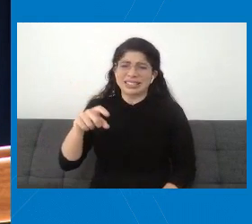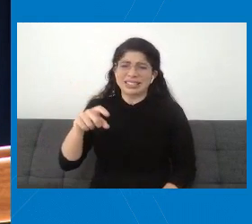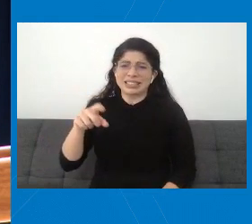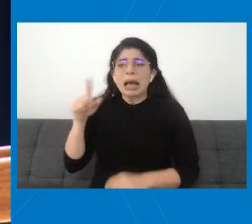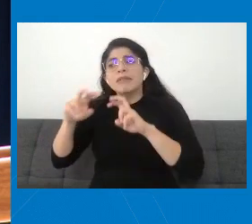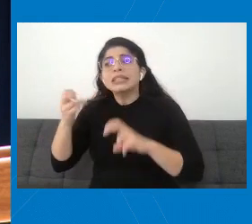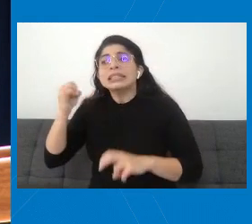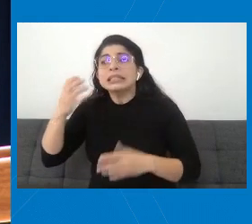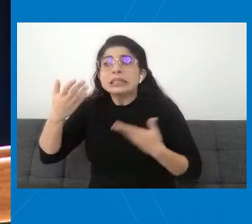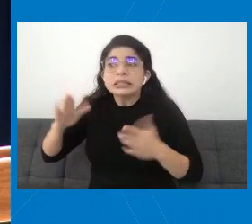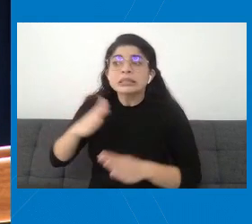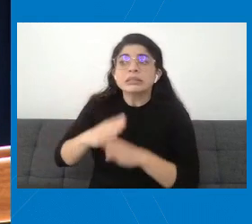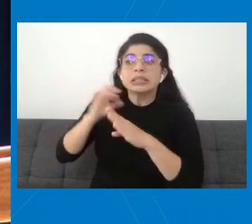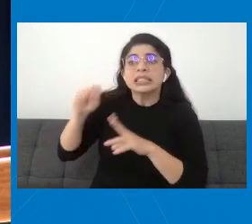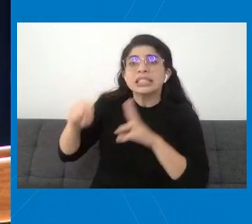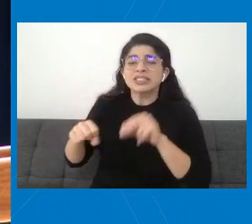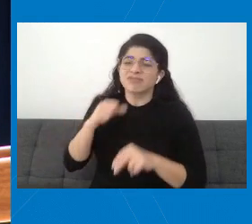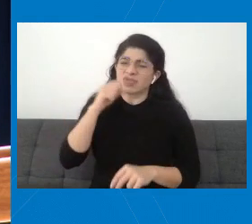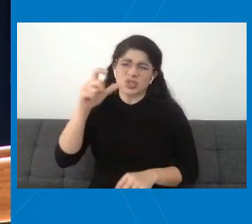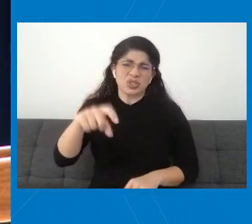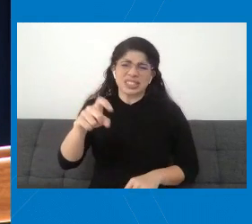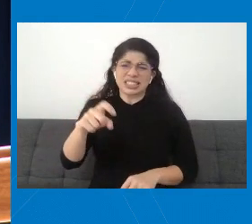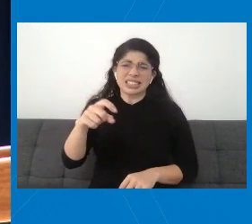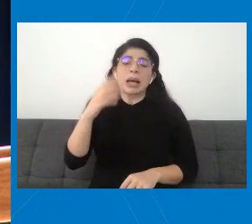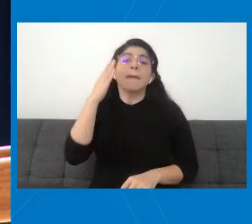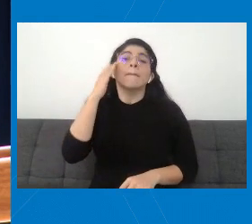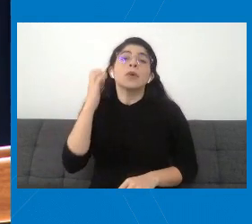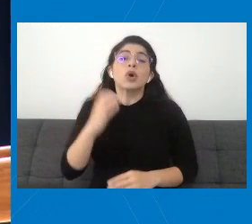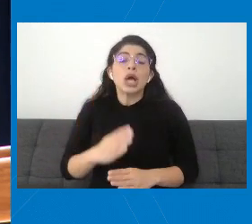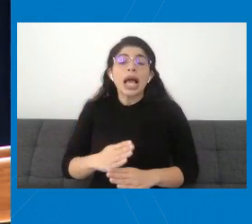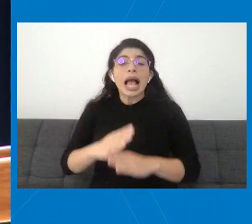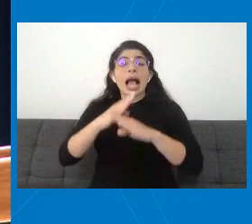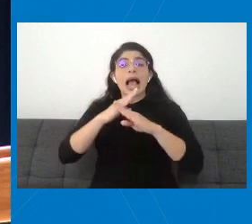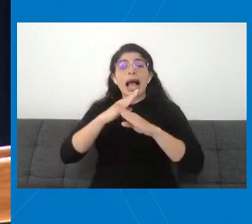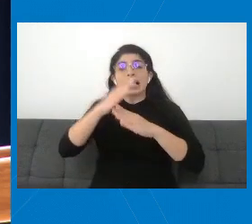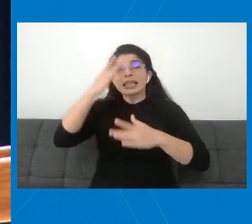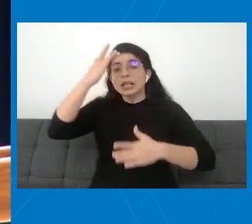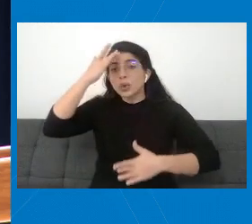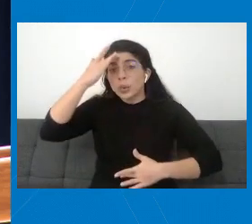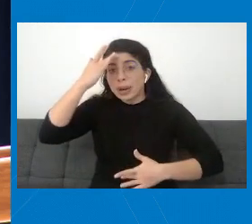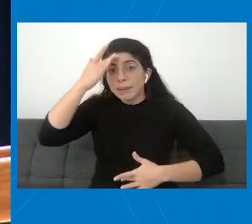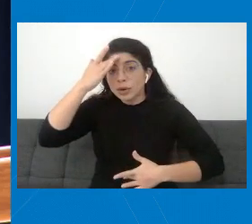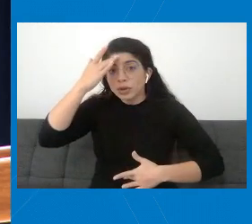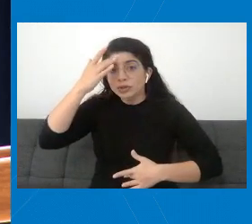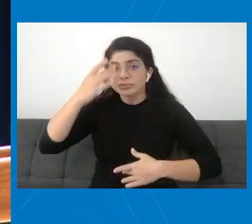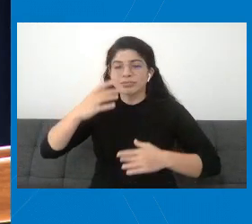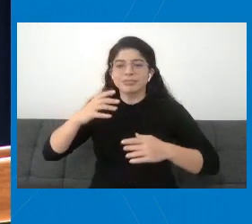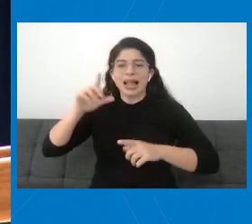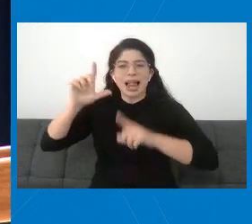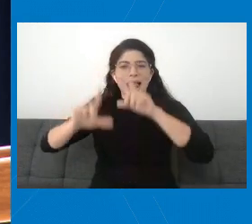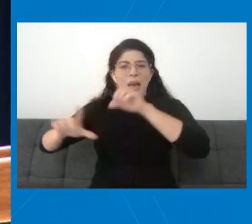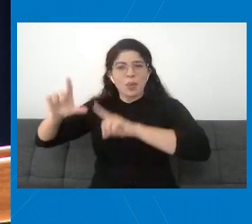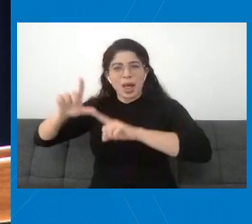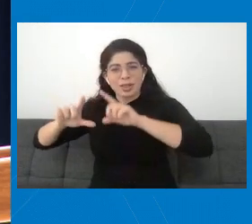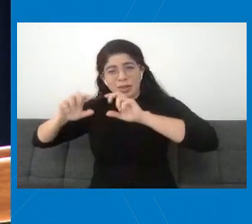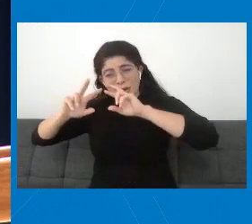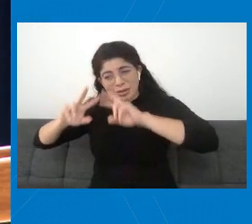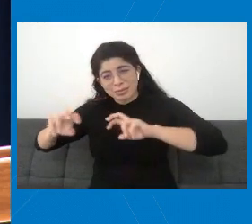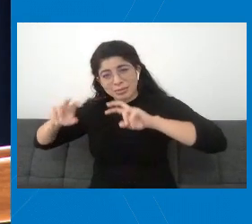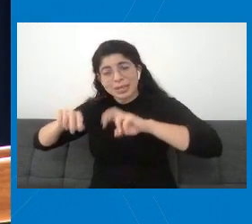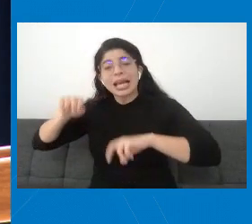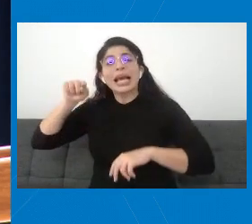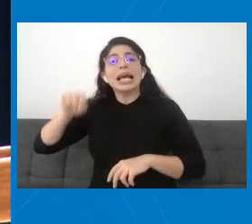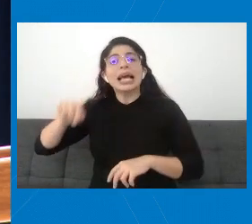anticuerpos. ¿Por qué? Porque los anticuerpos que hacemos en los laboratorios son una medida